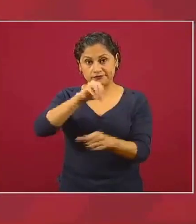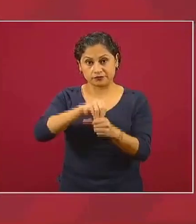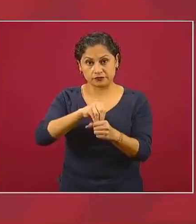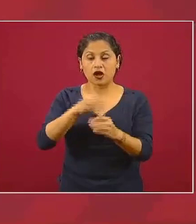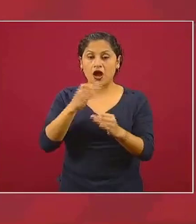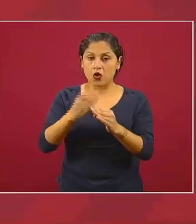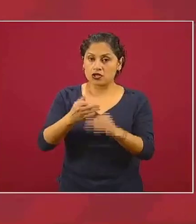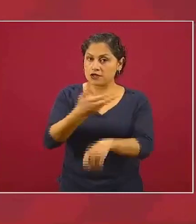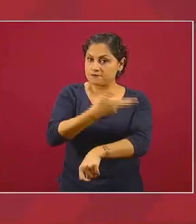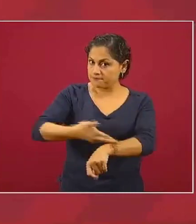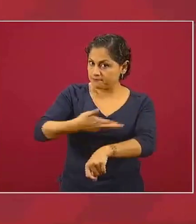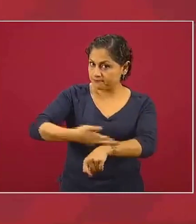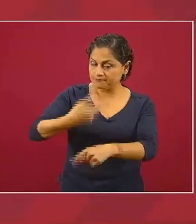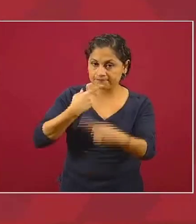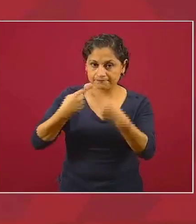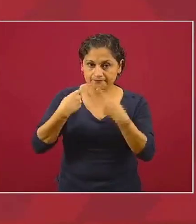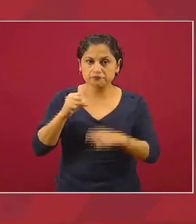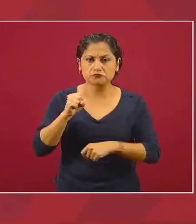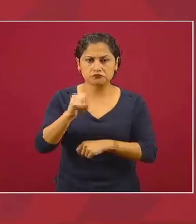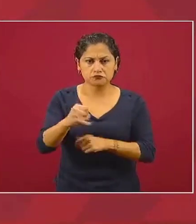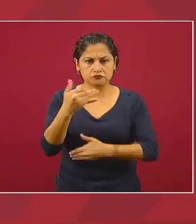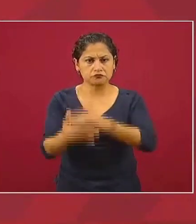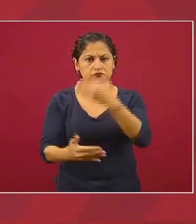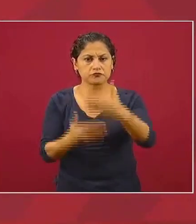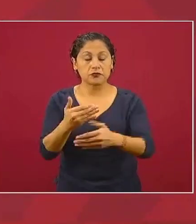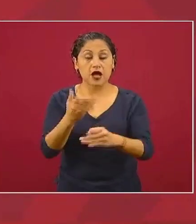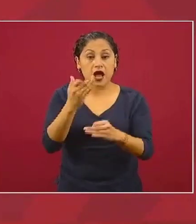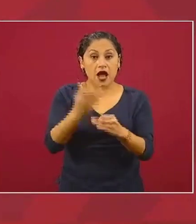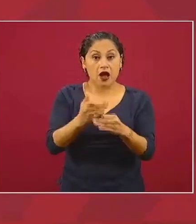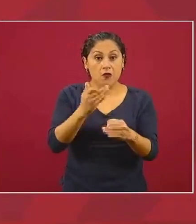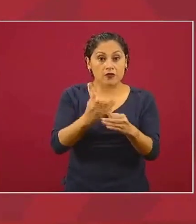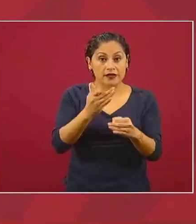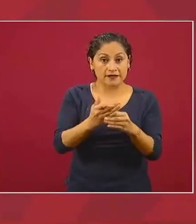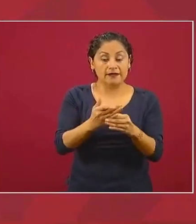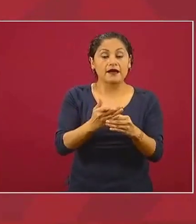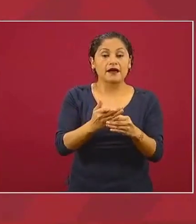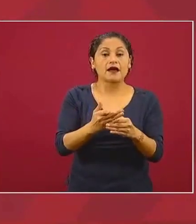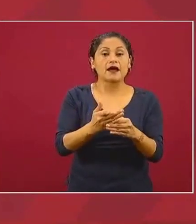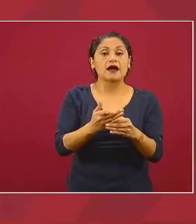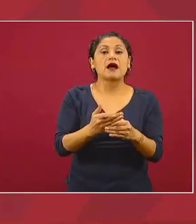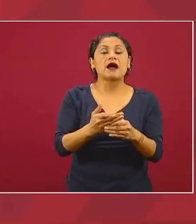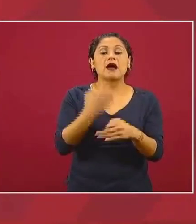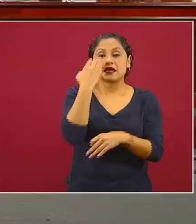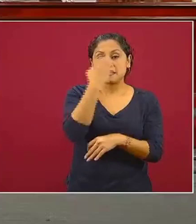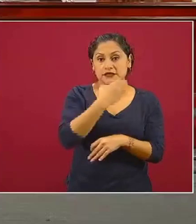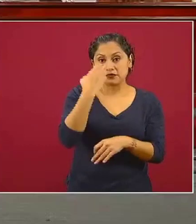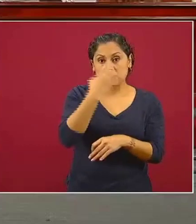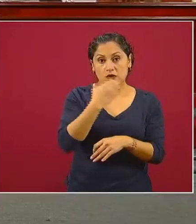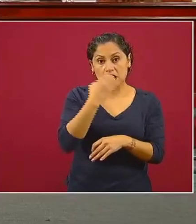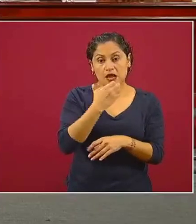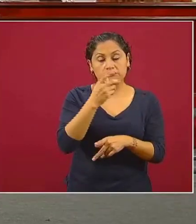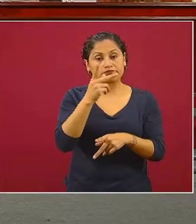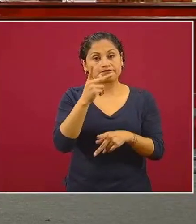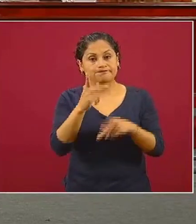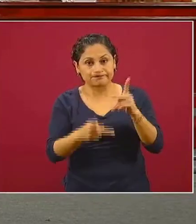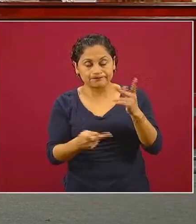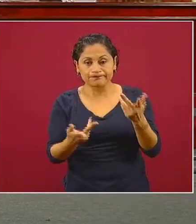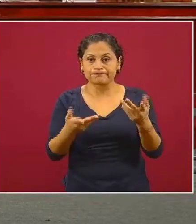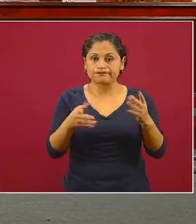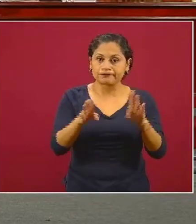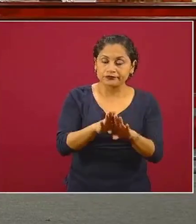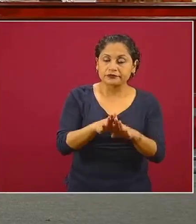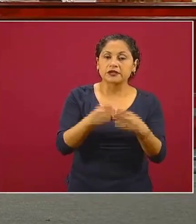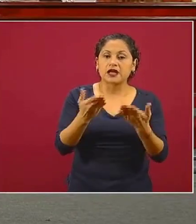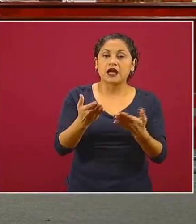con el receso escolar es que se hizo evidente pues algo que todos